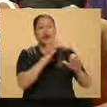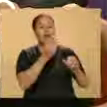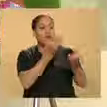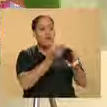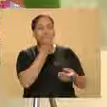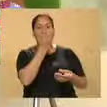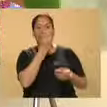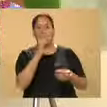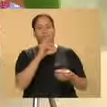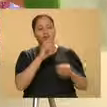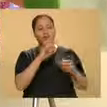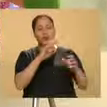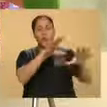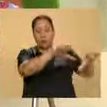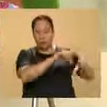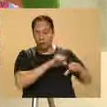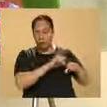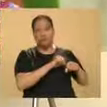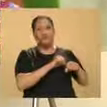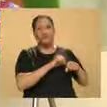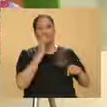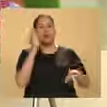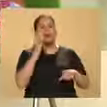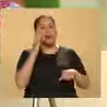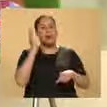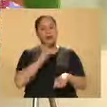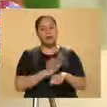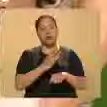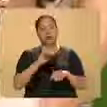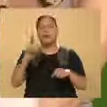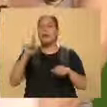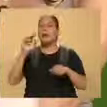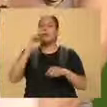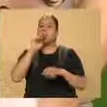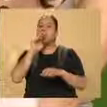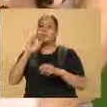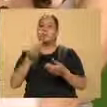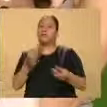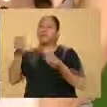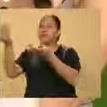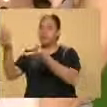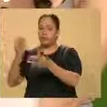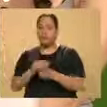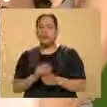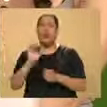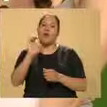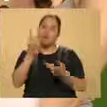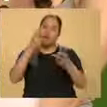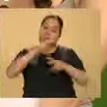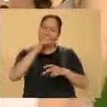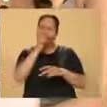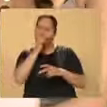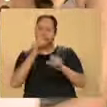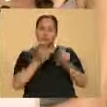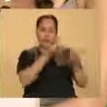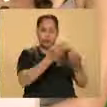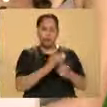potestad, la custodia, en fin. Fíjate que también se incluyen estos